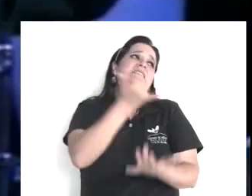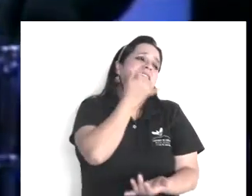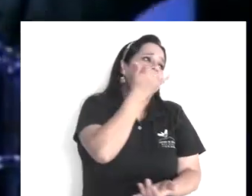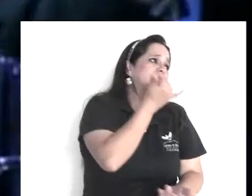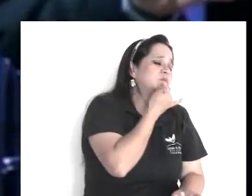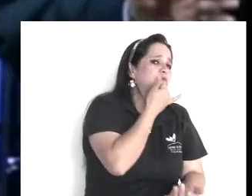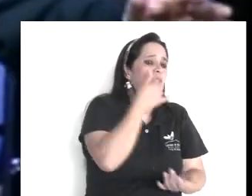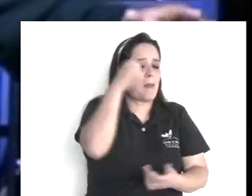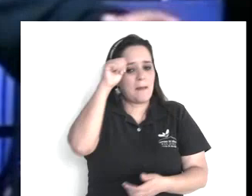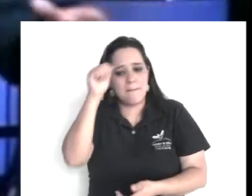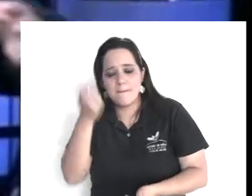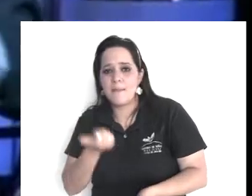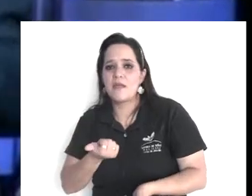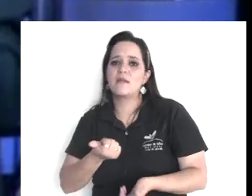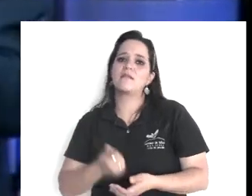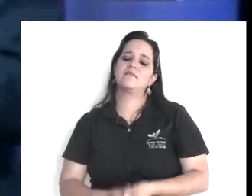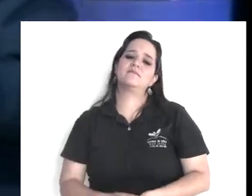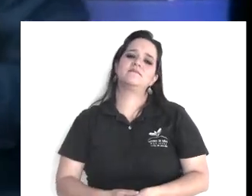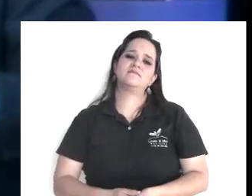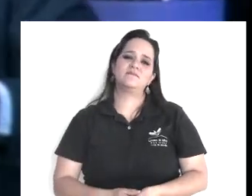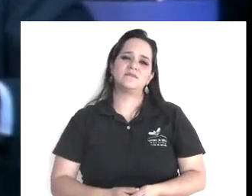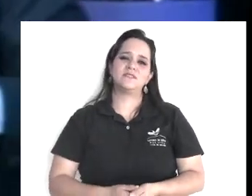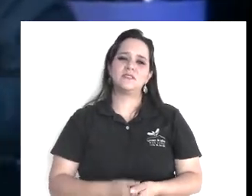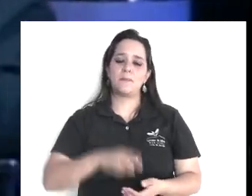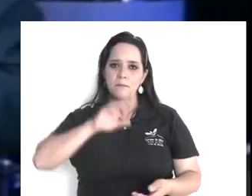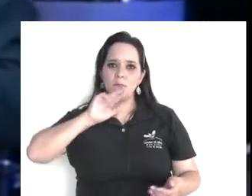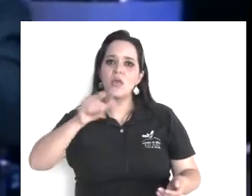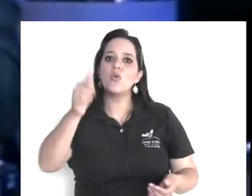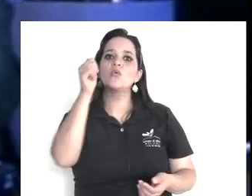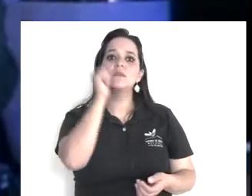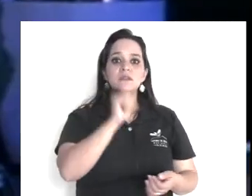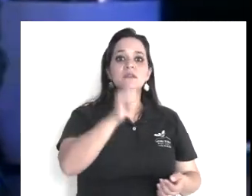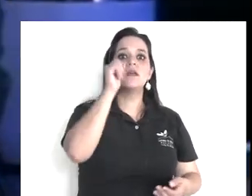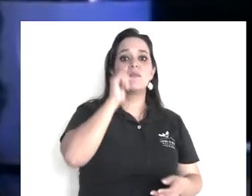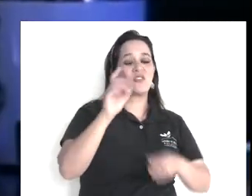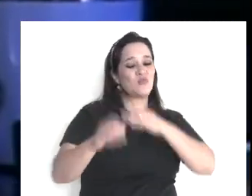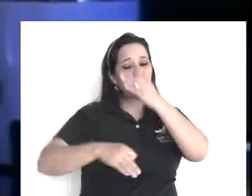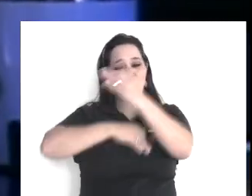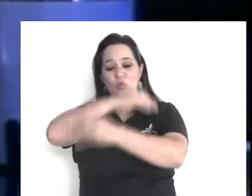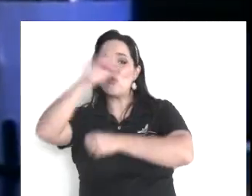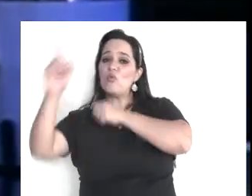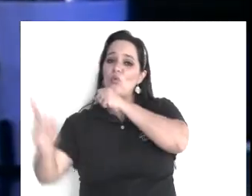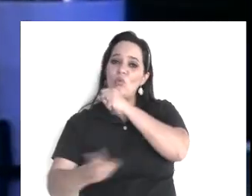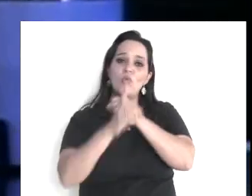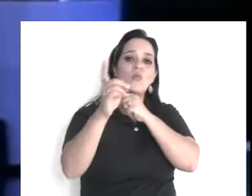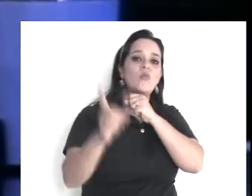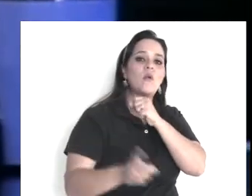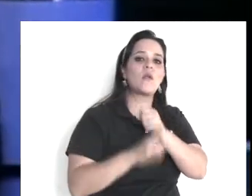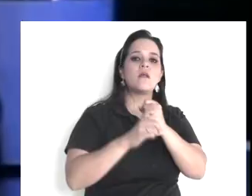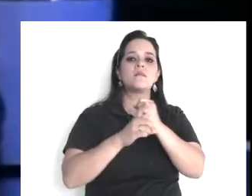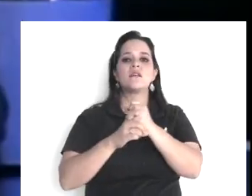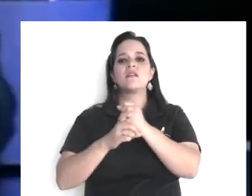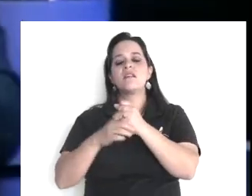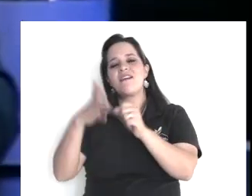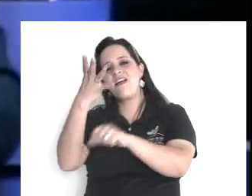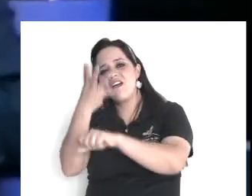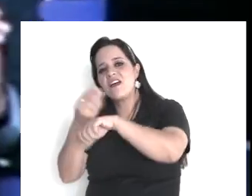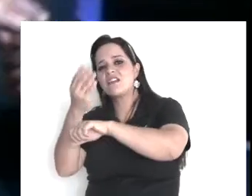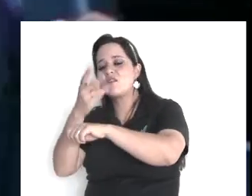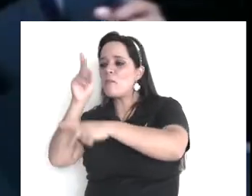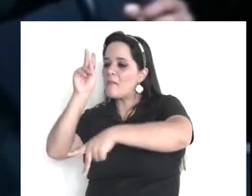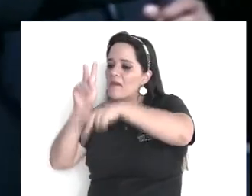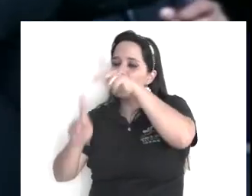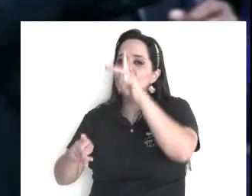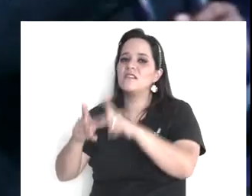y ya divulgó por todo, algo que tiene que ser en privado, mira los problemas de tus hijos, por favor, es